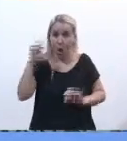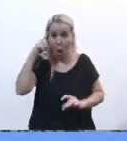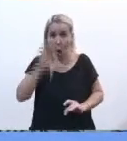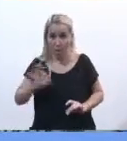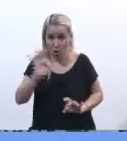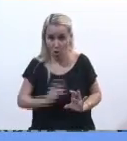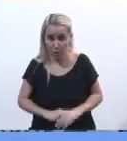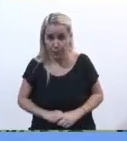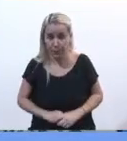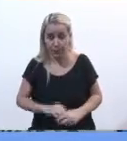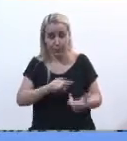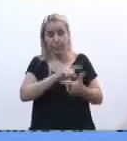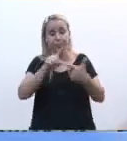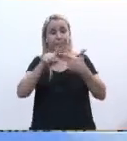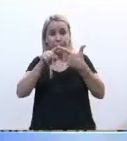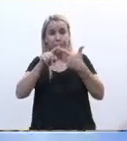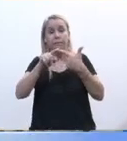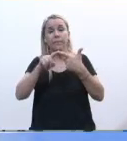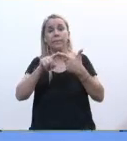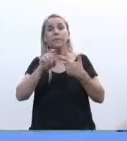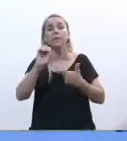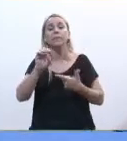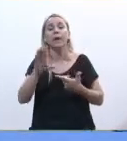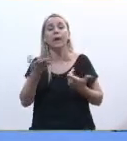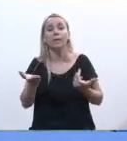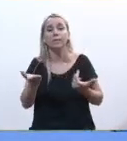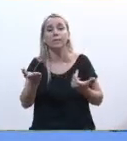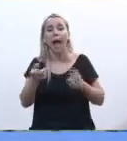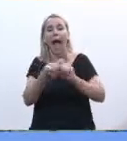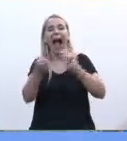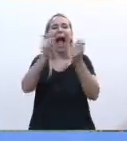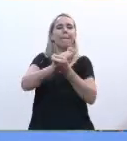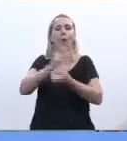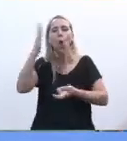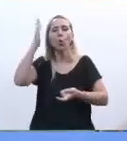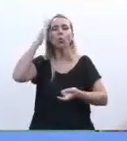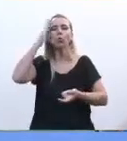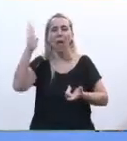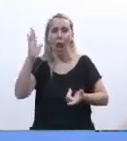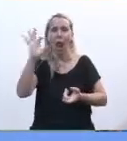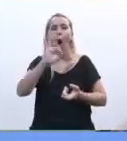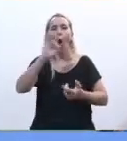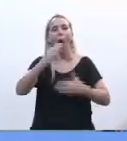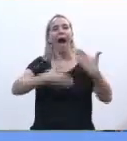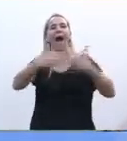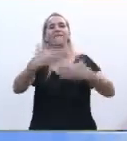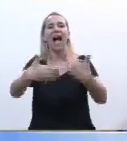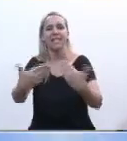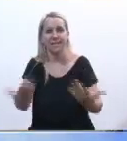En segundo lugar, quiero hablar de lo que se denomina el cambio cultural, o el avance